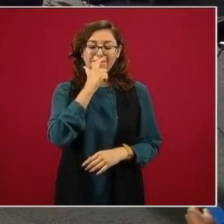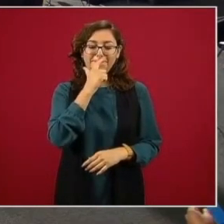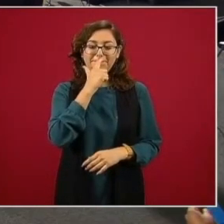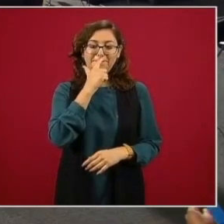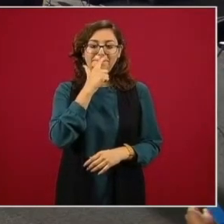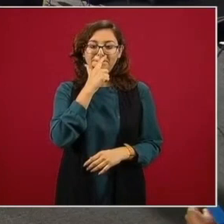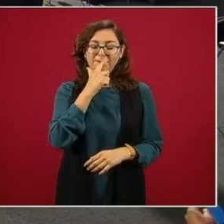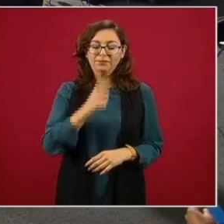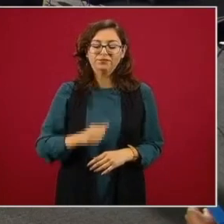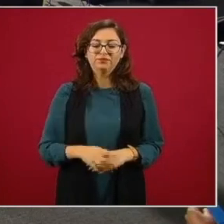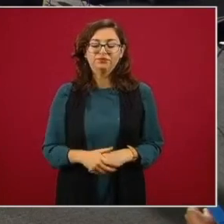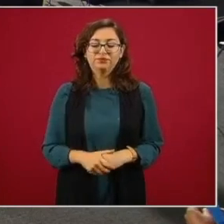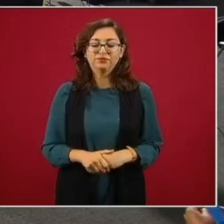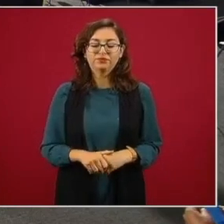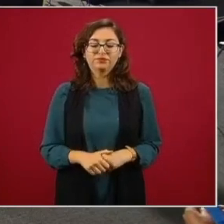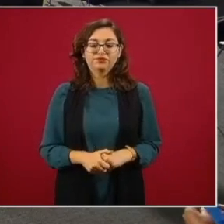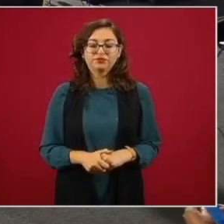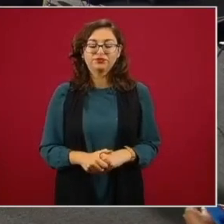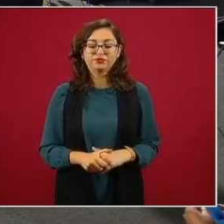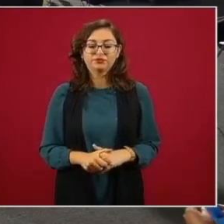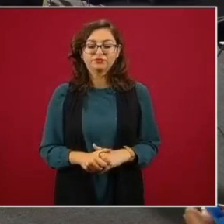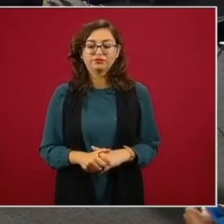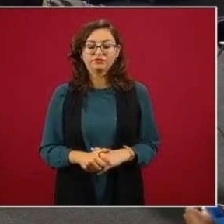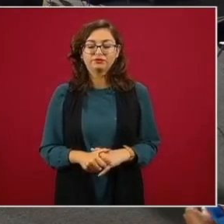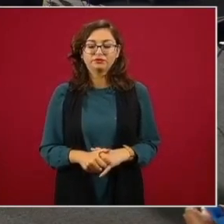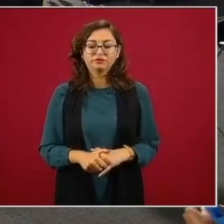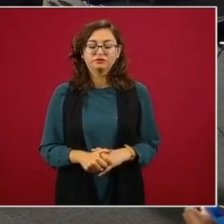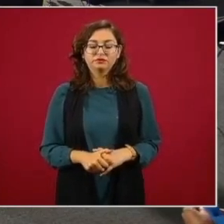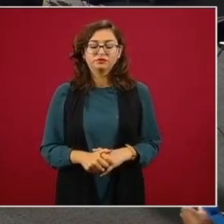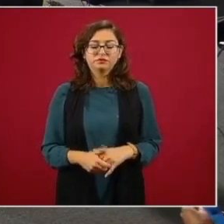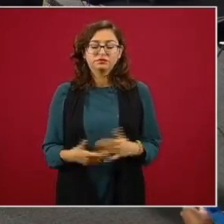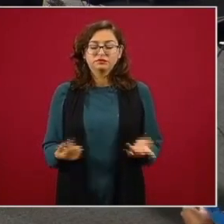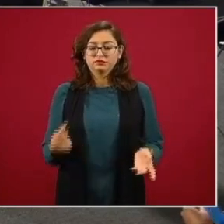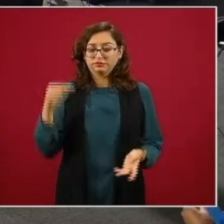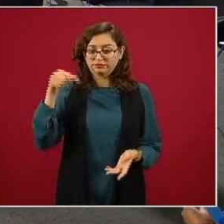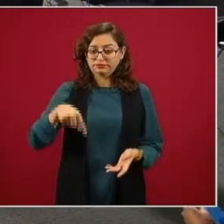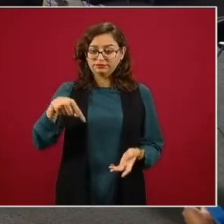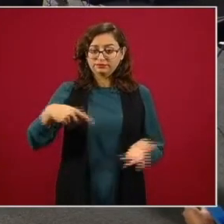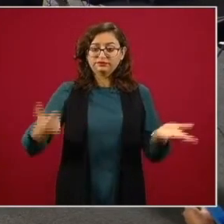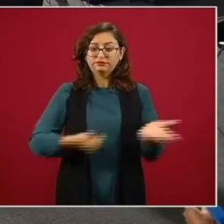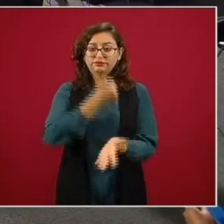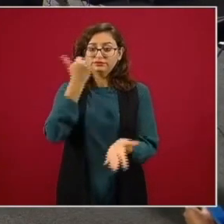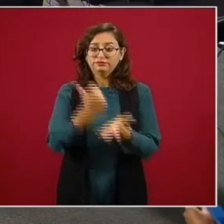el pronóstico nada más aquí en la Ciudad de México